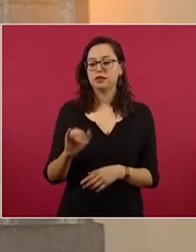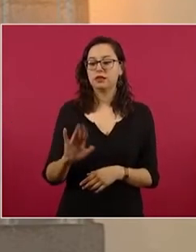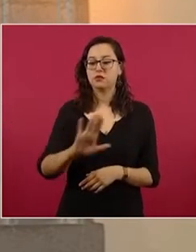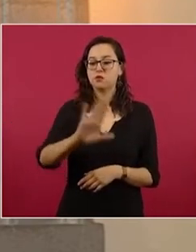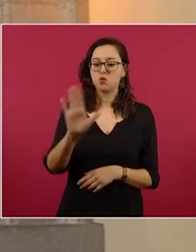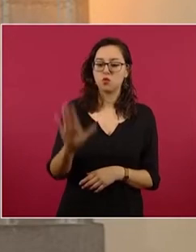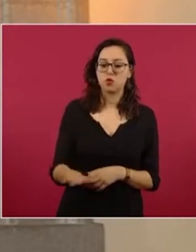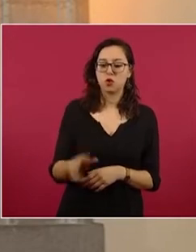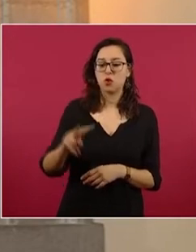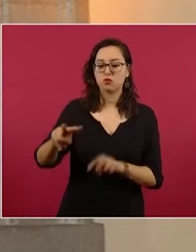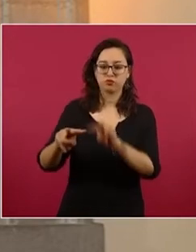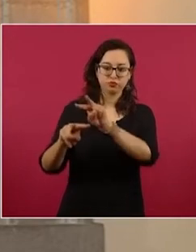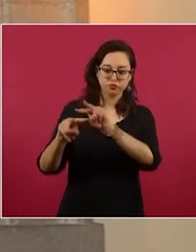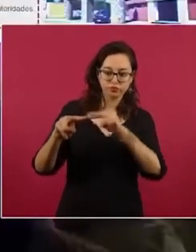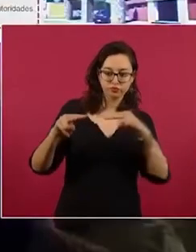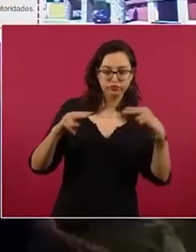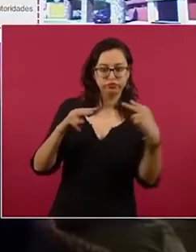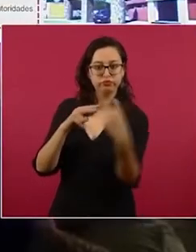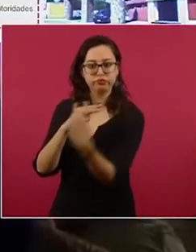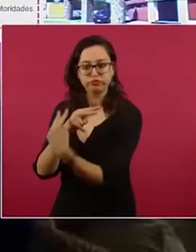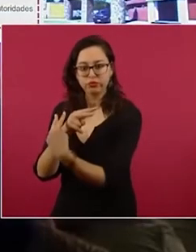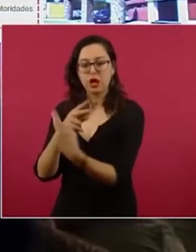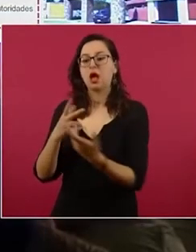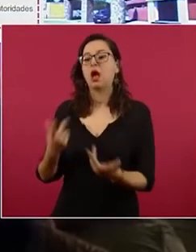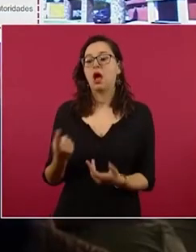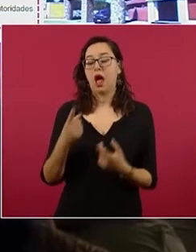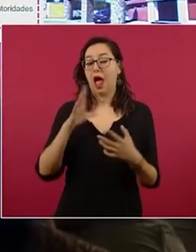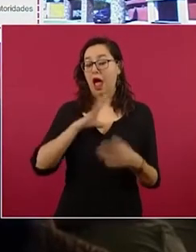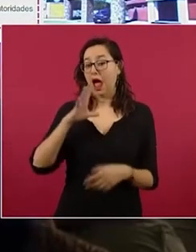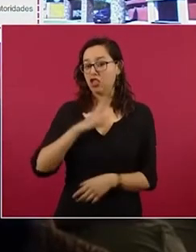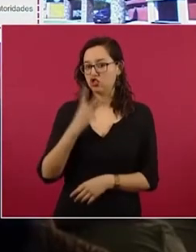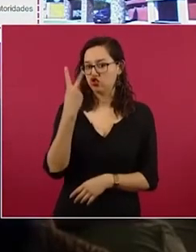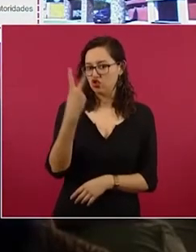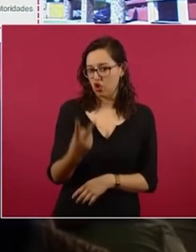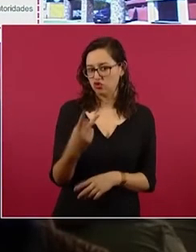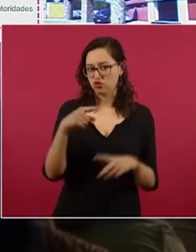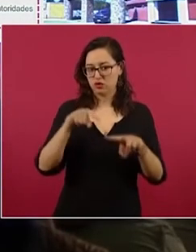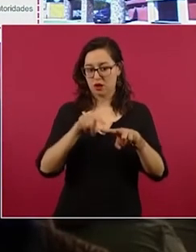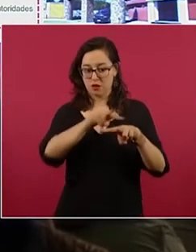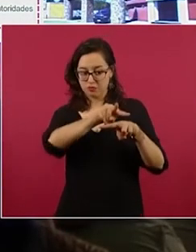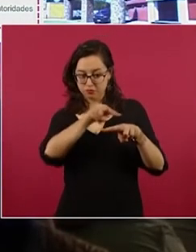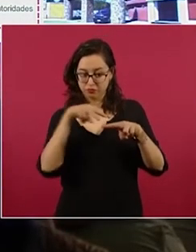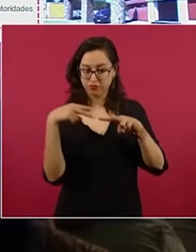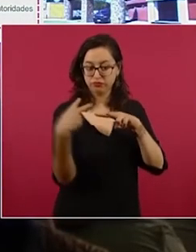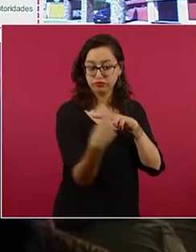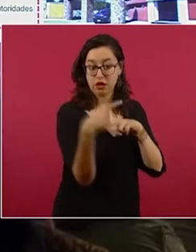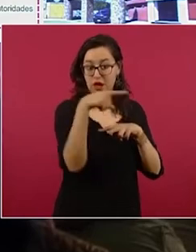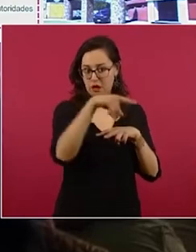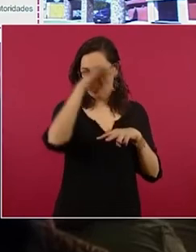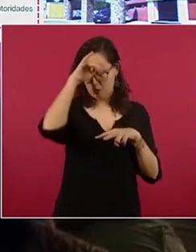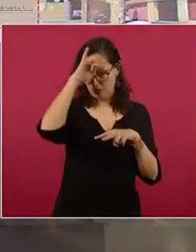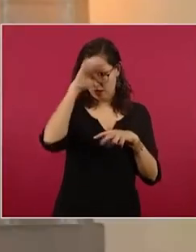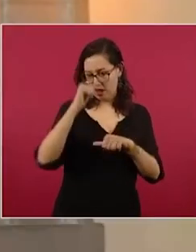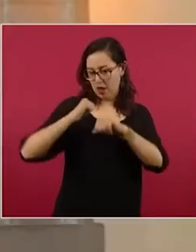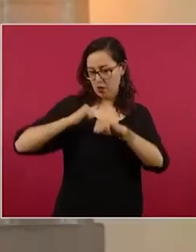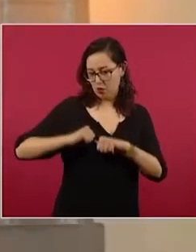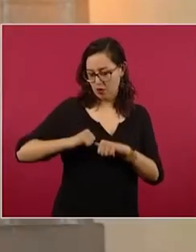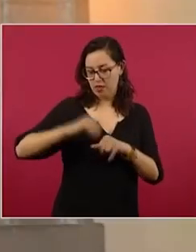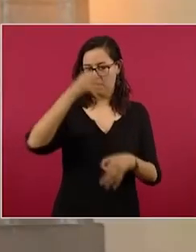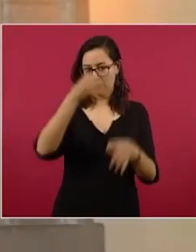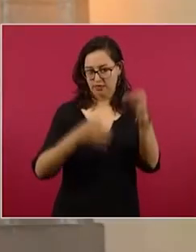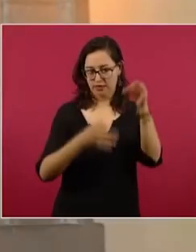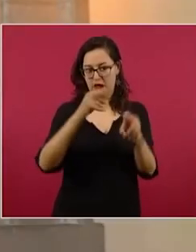cuales fue practicado por la Fiscalía de Nuevo León a través de su área pericial y otro más a